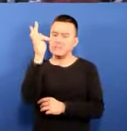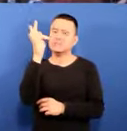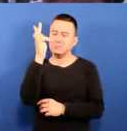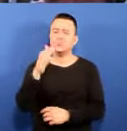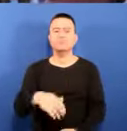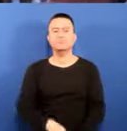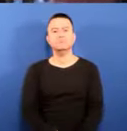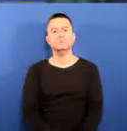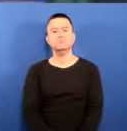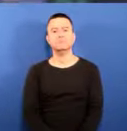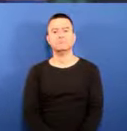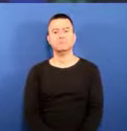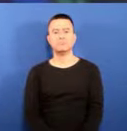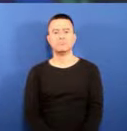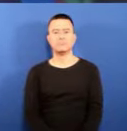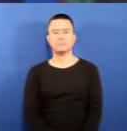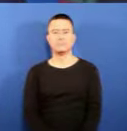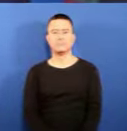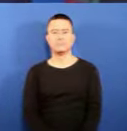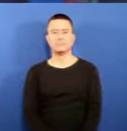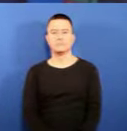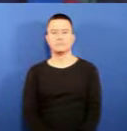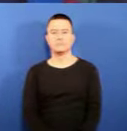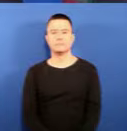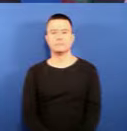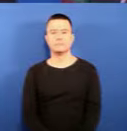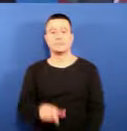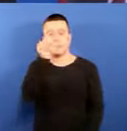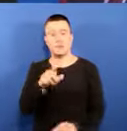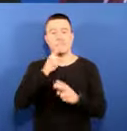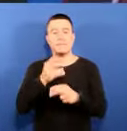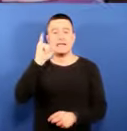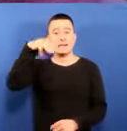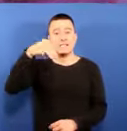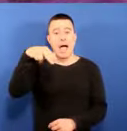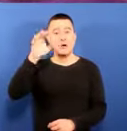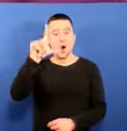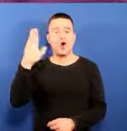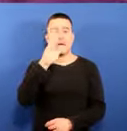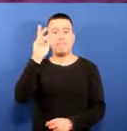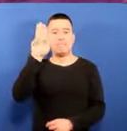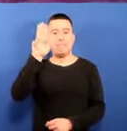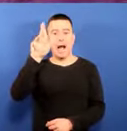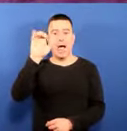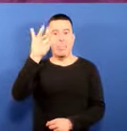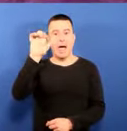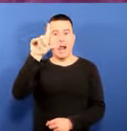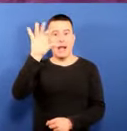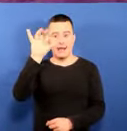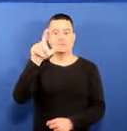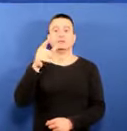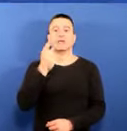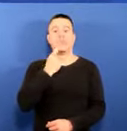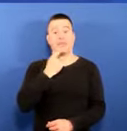Pradales y el director general de Bilbao y Quintza, Juan Félix Madariaga, han valorado muy satisfactoriamente la experiencia